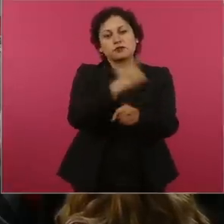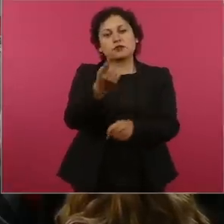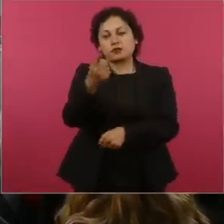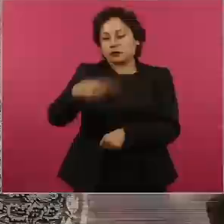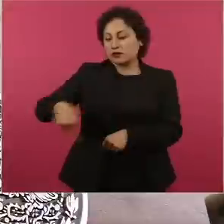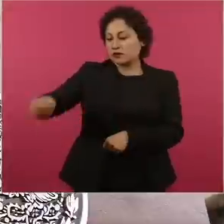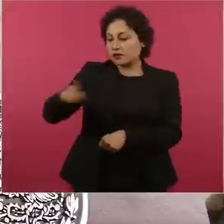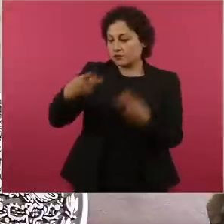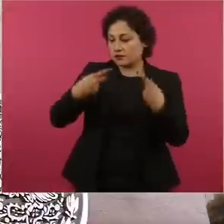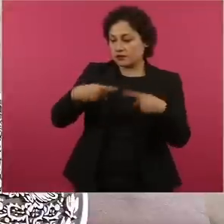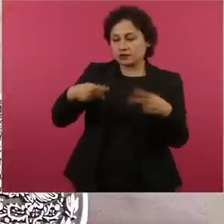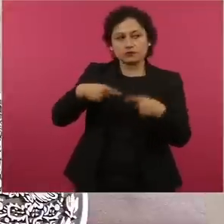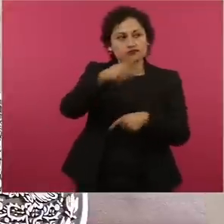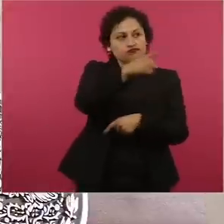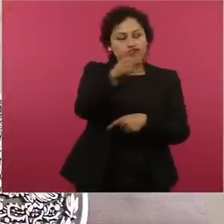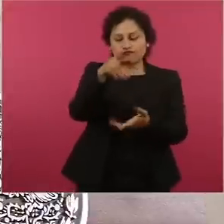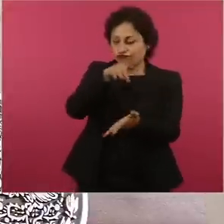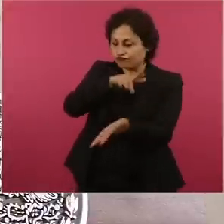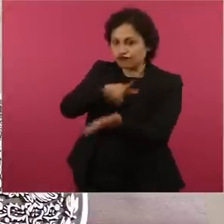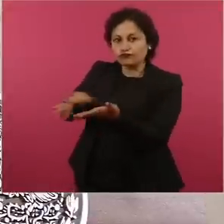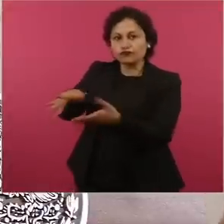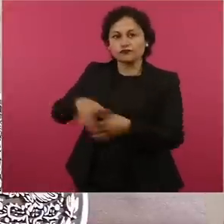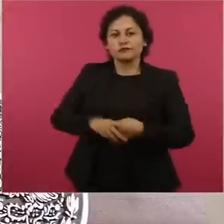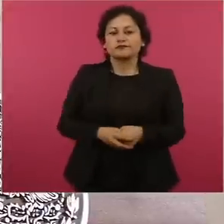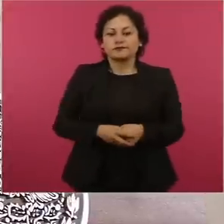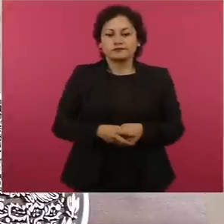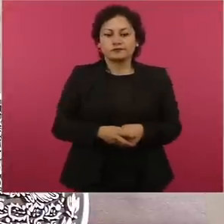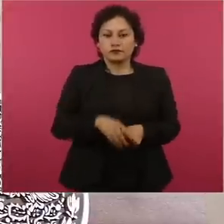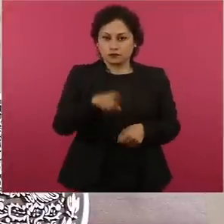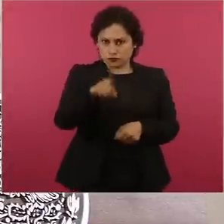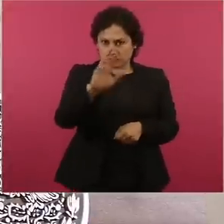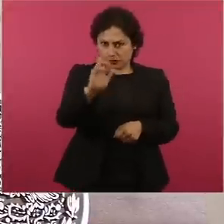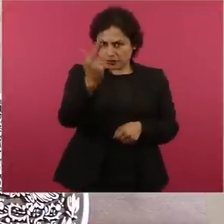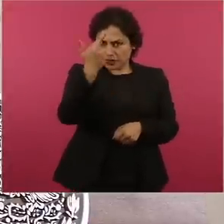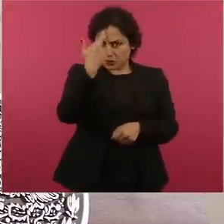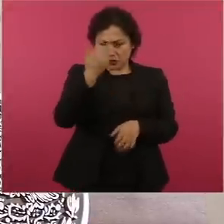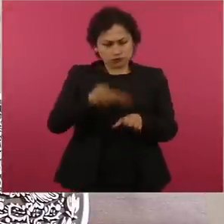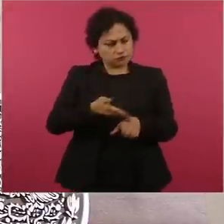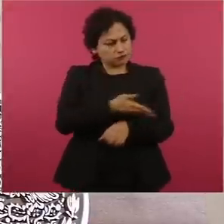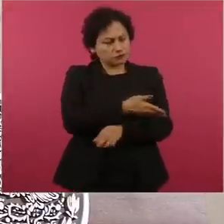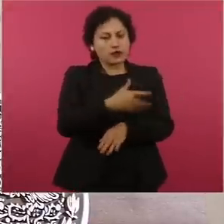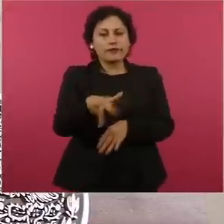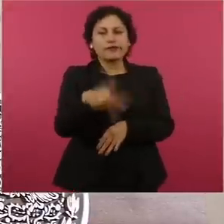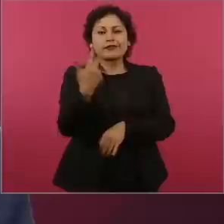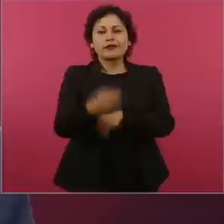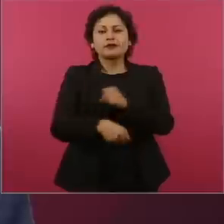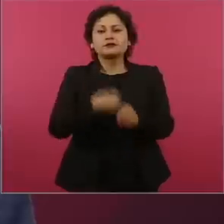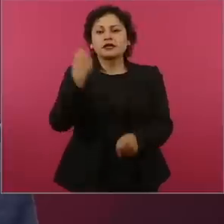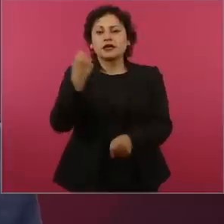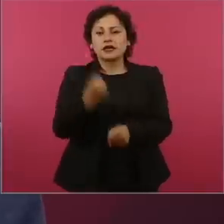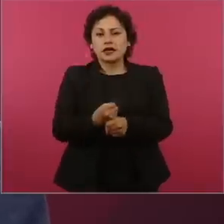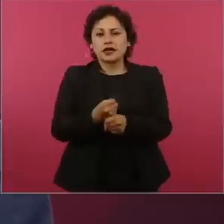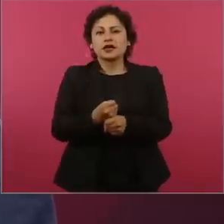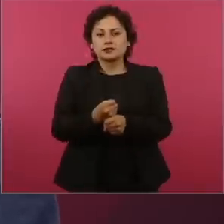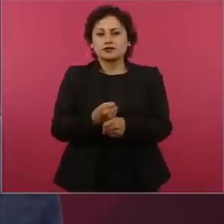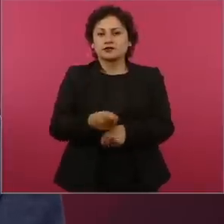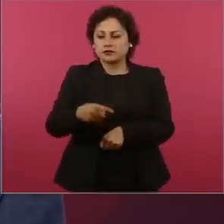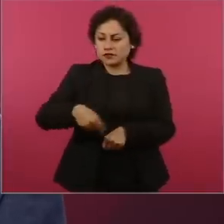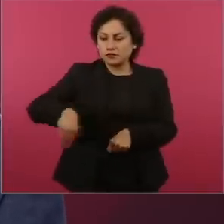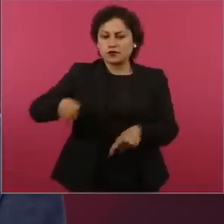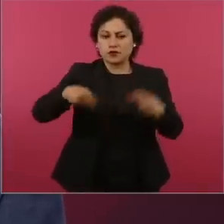compañeros. Ustedes recordarán que hace 13 años nuestros compañeros de la noche,